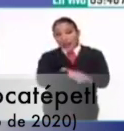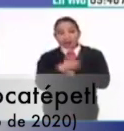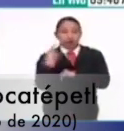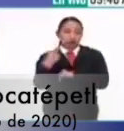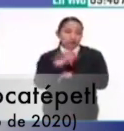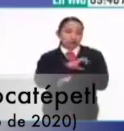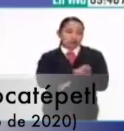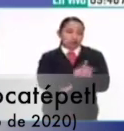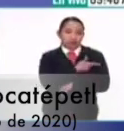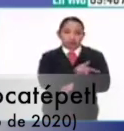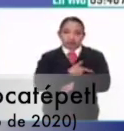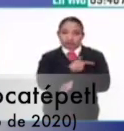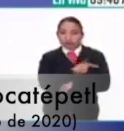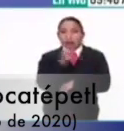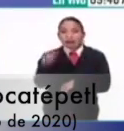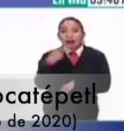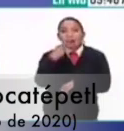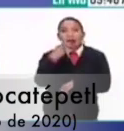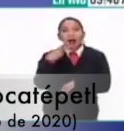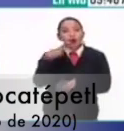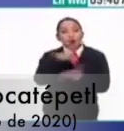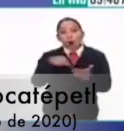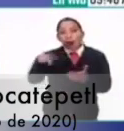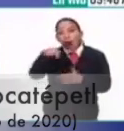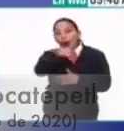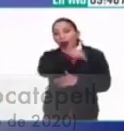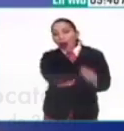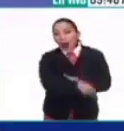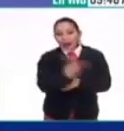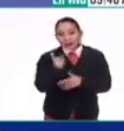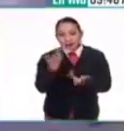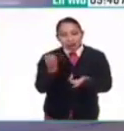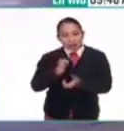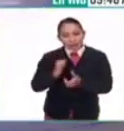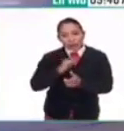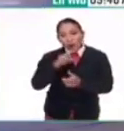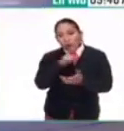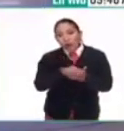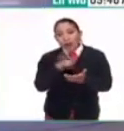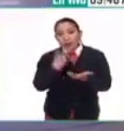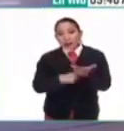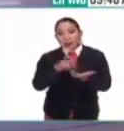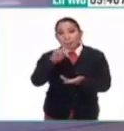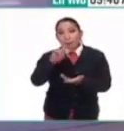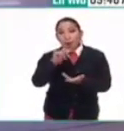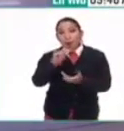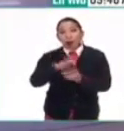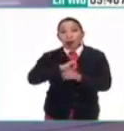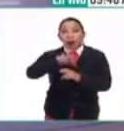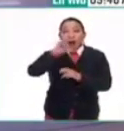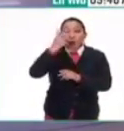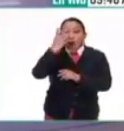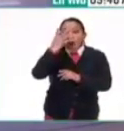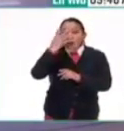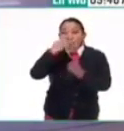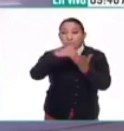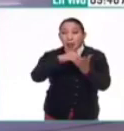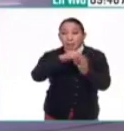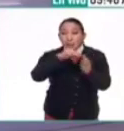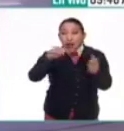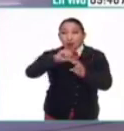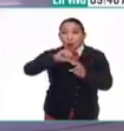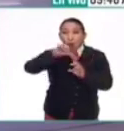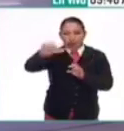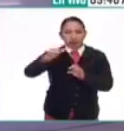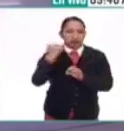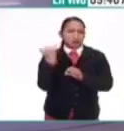especialidad. Y hoy vamos a platicar de sitios arqueológicos encontrados en el Popocatépetl a más de cuatro mil metros de altura, algo que